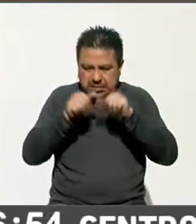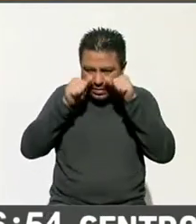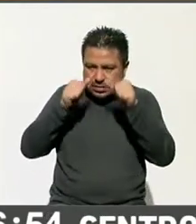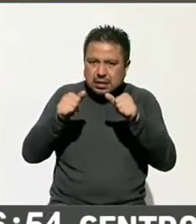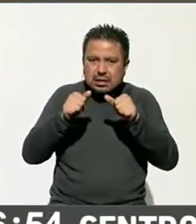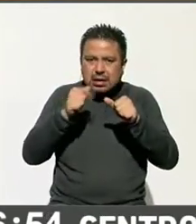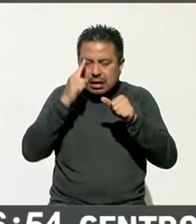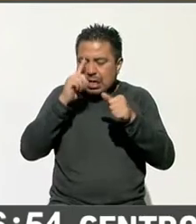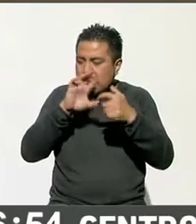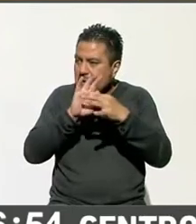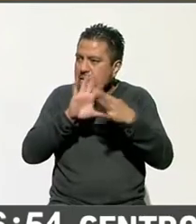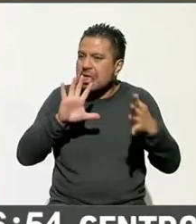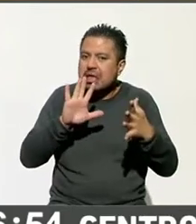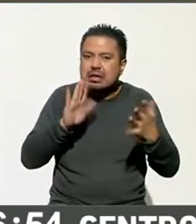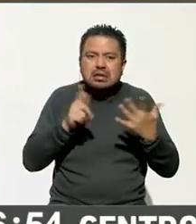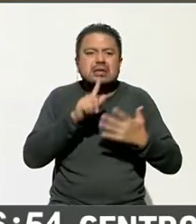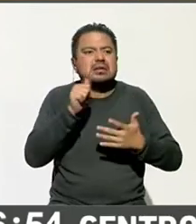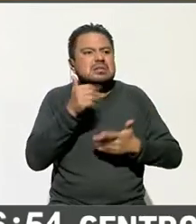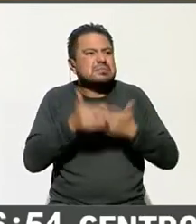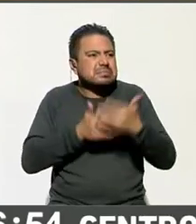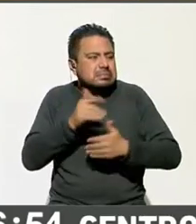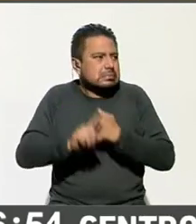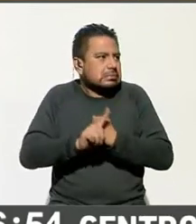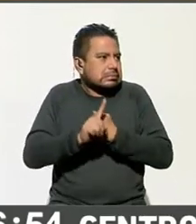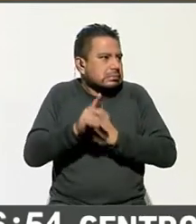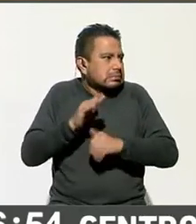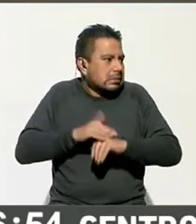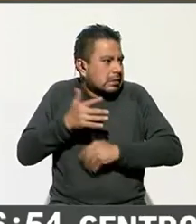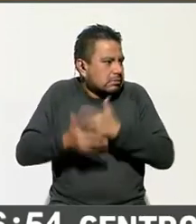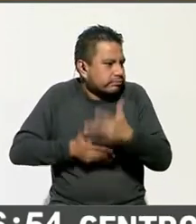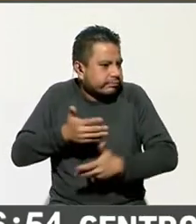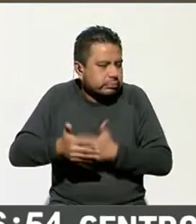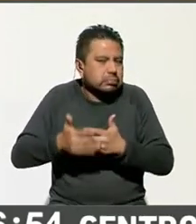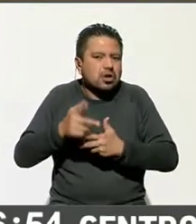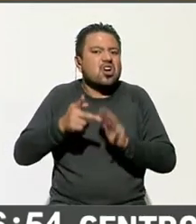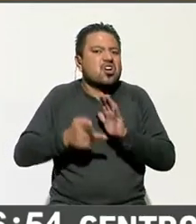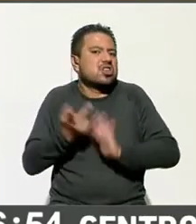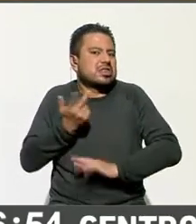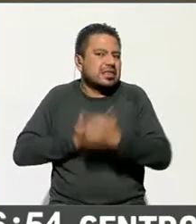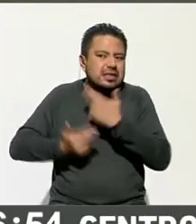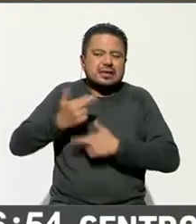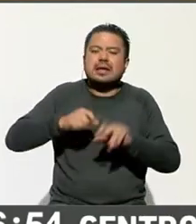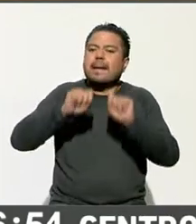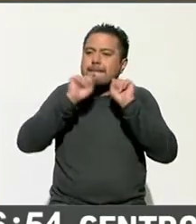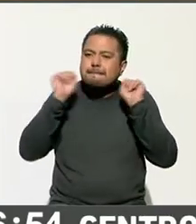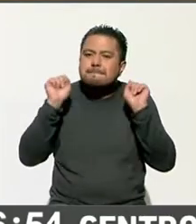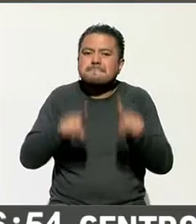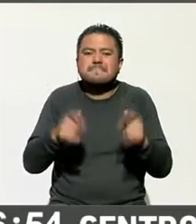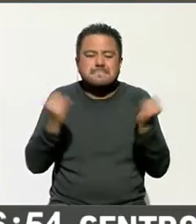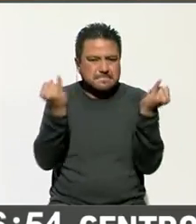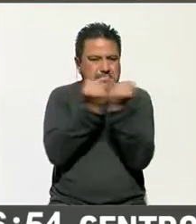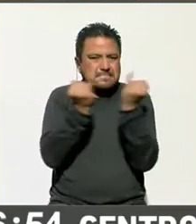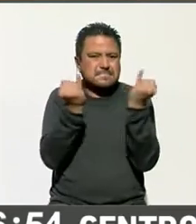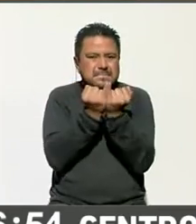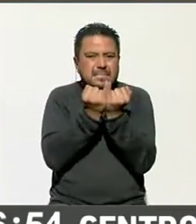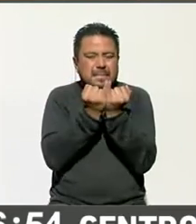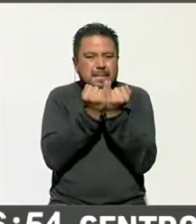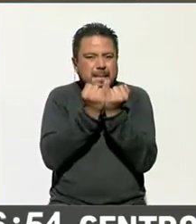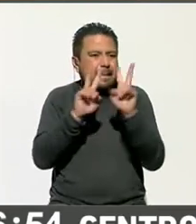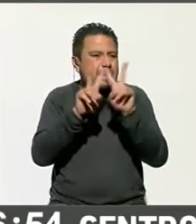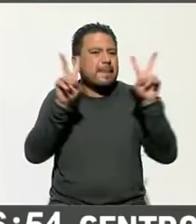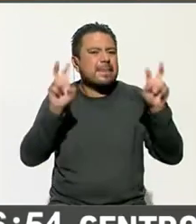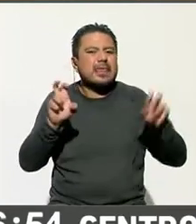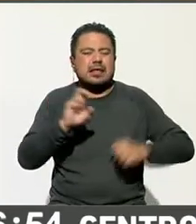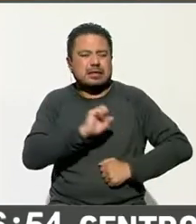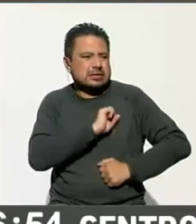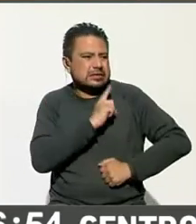nos distrajo de estos grandes problemas, pues vamos a regresar, en la medida en que el tema de